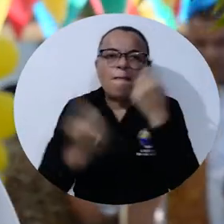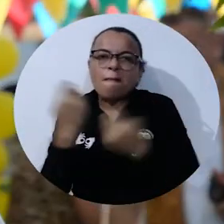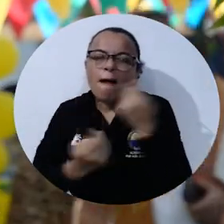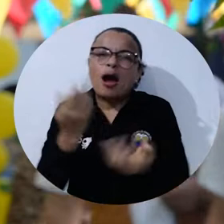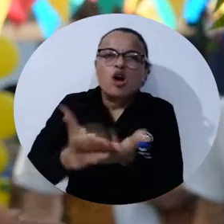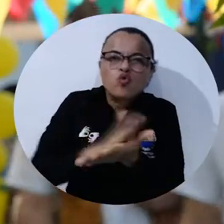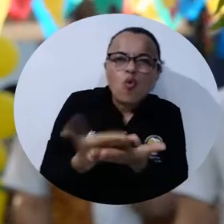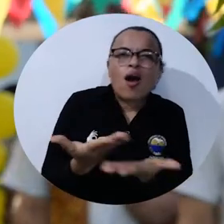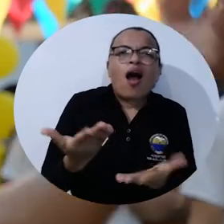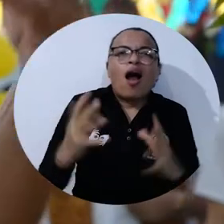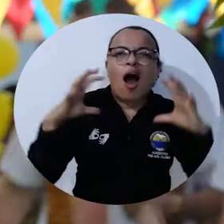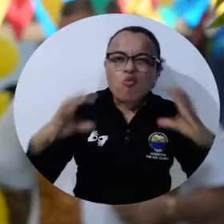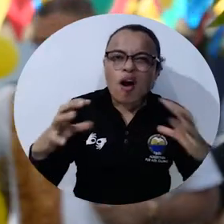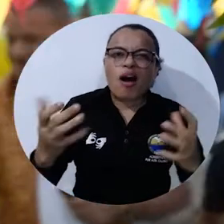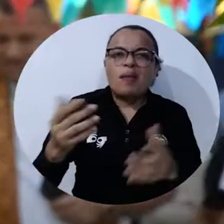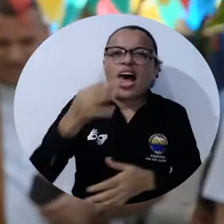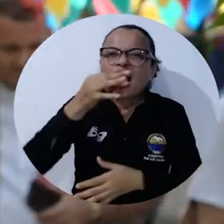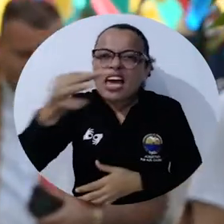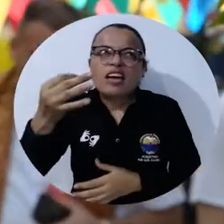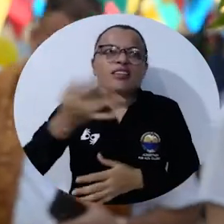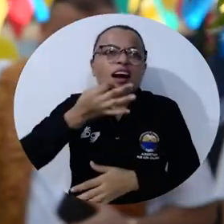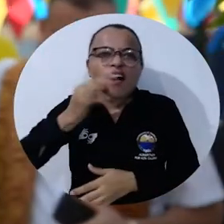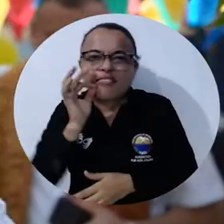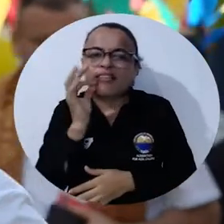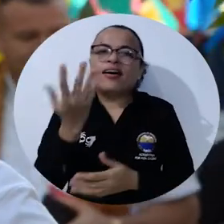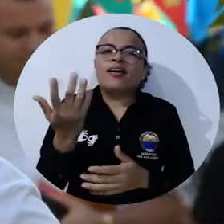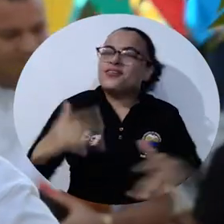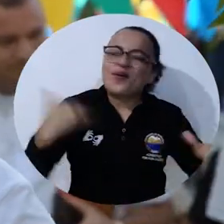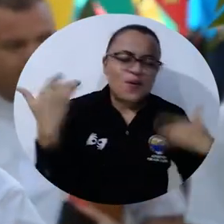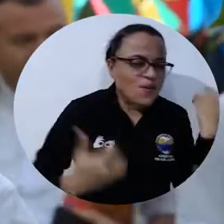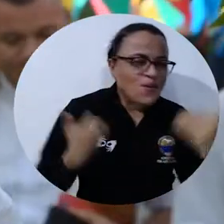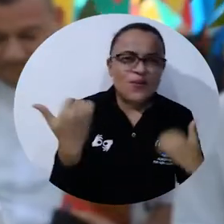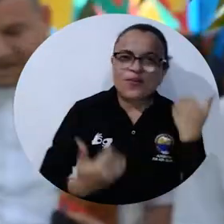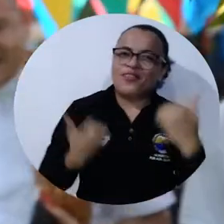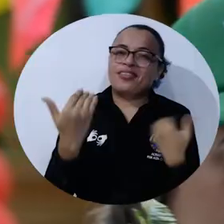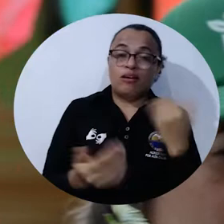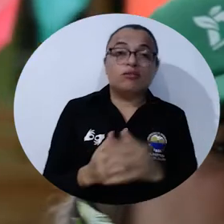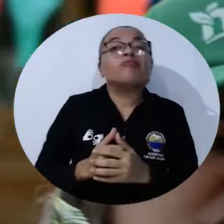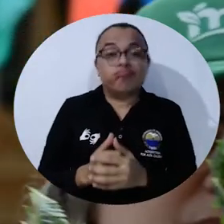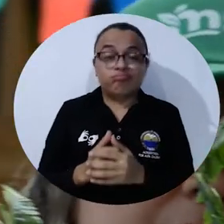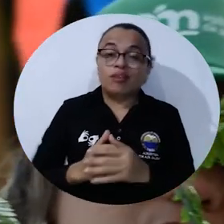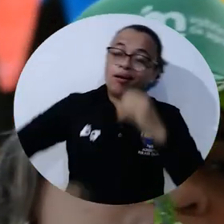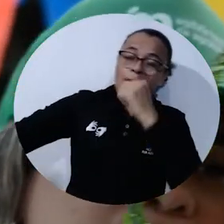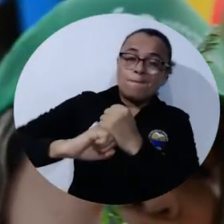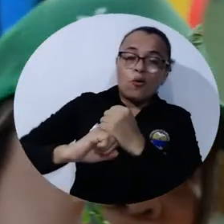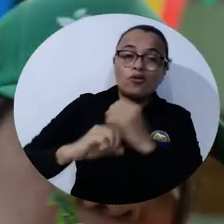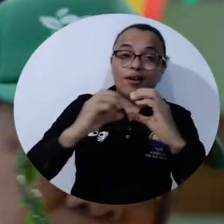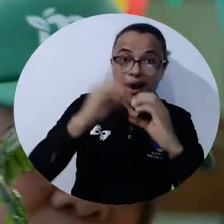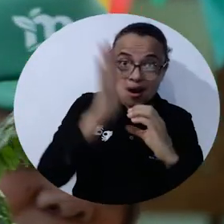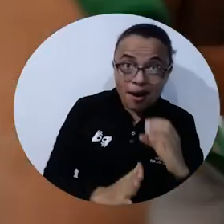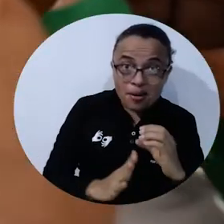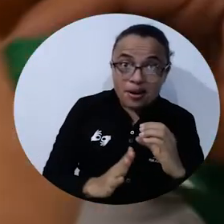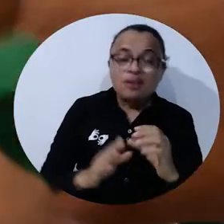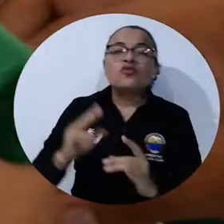vendiendo yuca, aullama, queso, café, alegre, contento con el